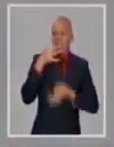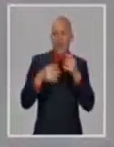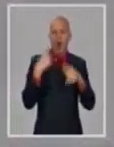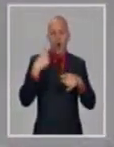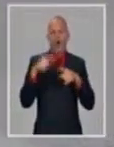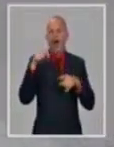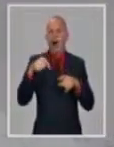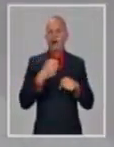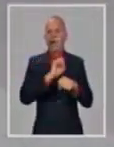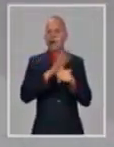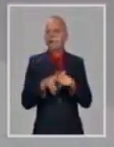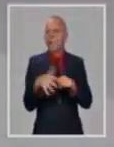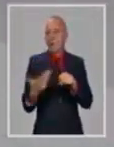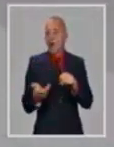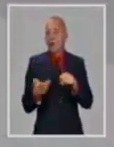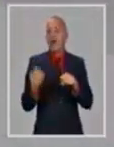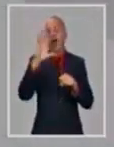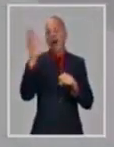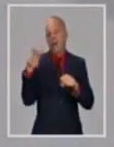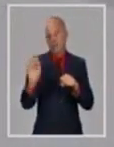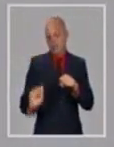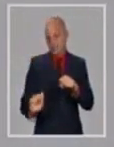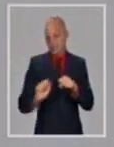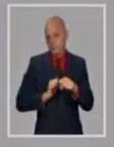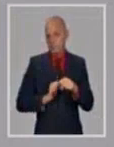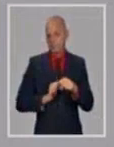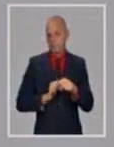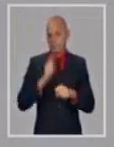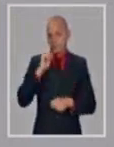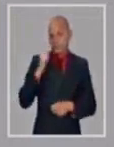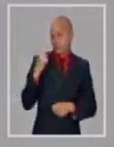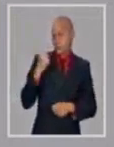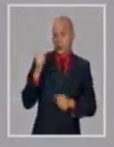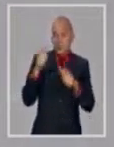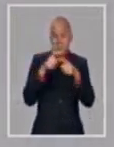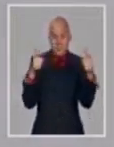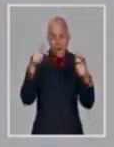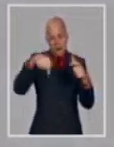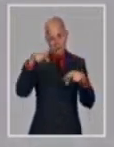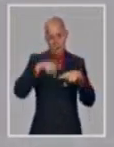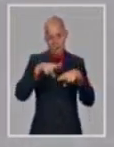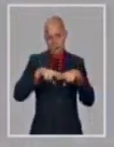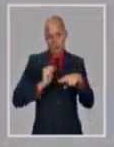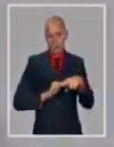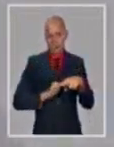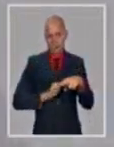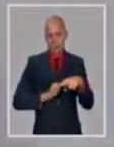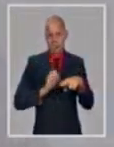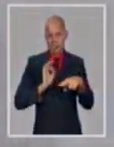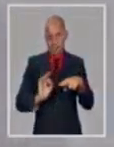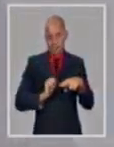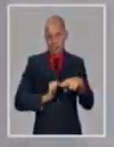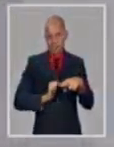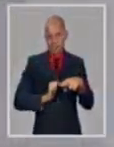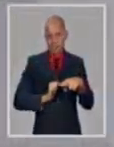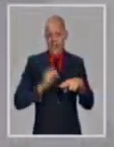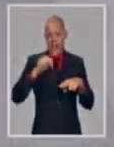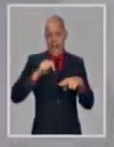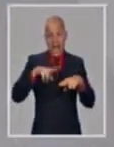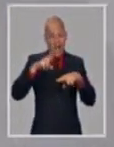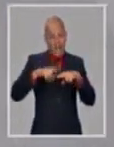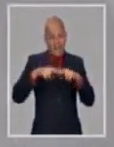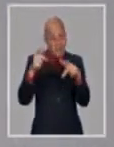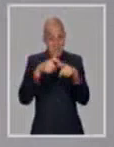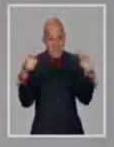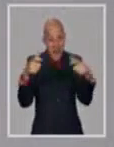vean que en esta muestra, la hemos visto principalmente en La Habana. La Habana es la provincia que tiene mayor número de variantes.